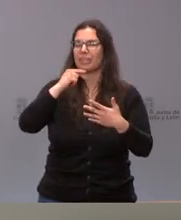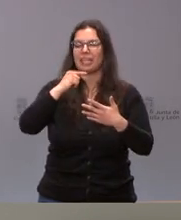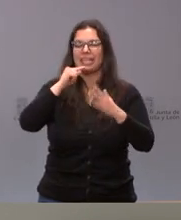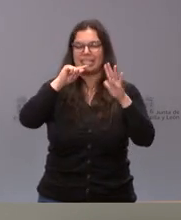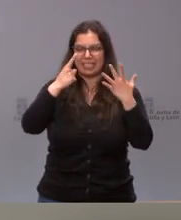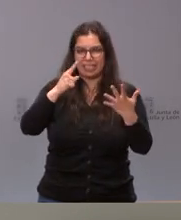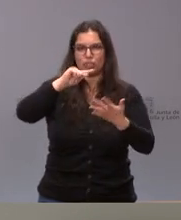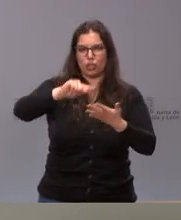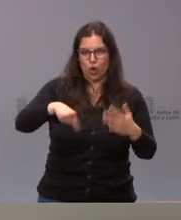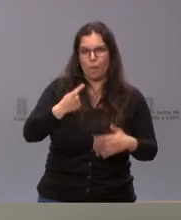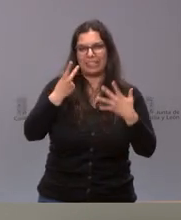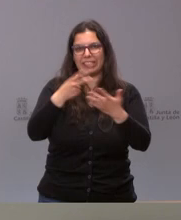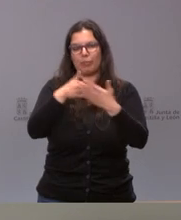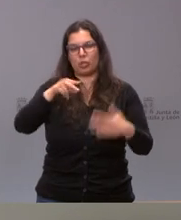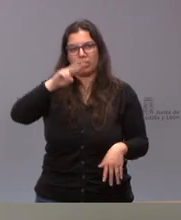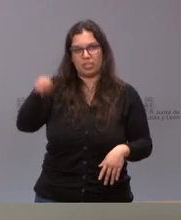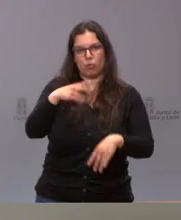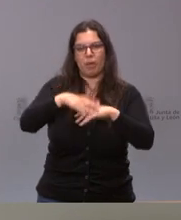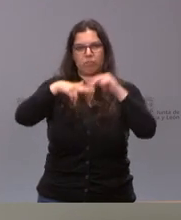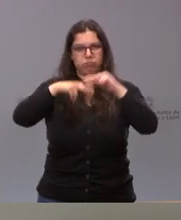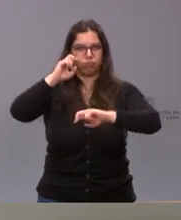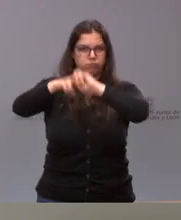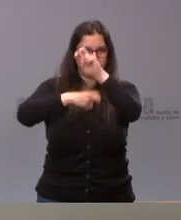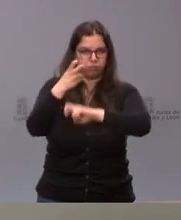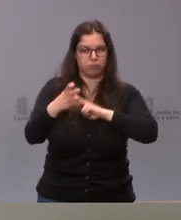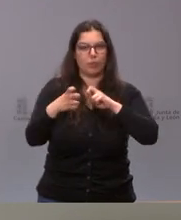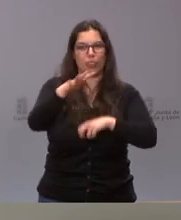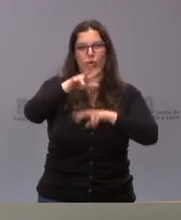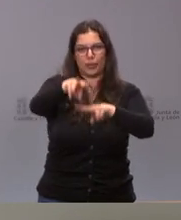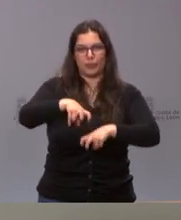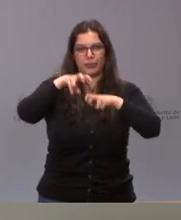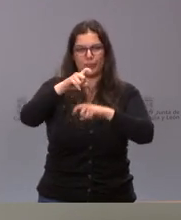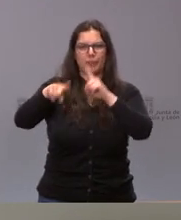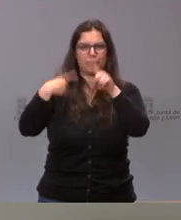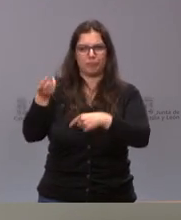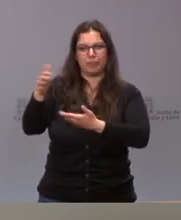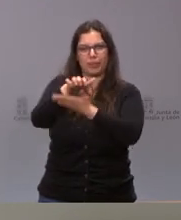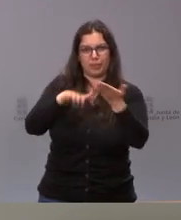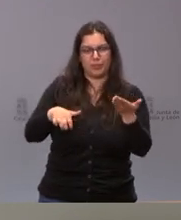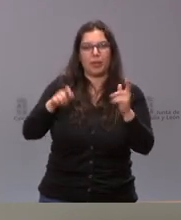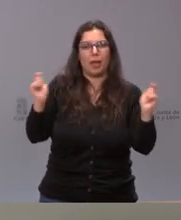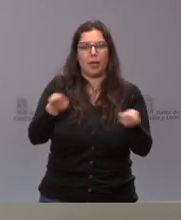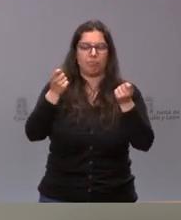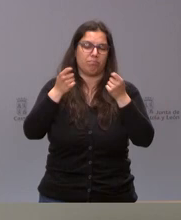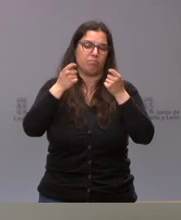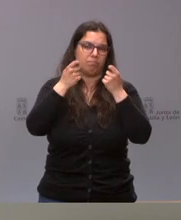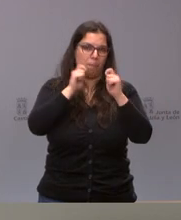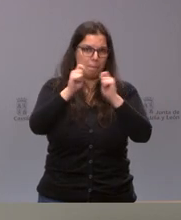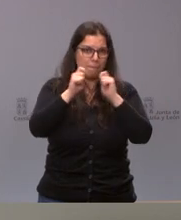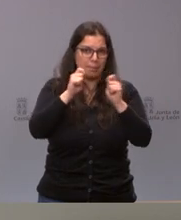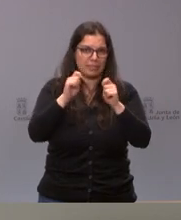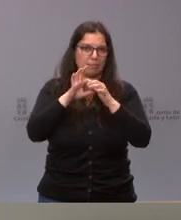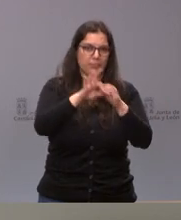de esta información que hoy les presentamos, porque la información es relativa al Consejo de Gobierno y la nota de prensa se refiere a la actuación